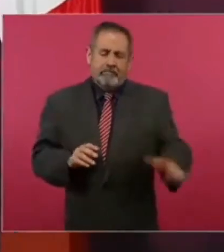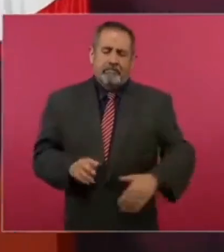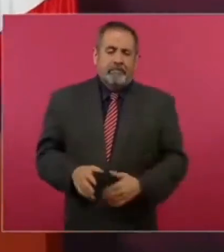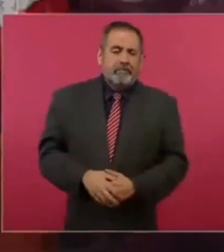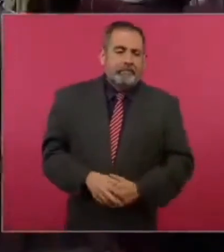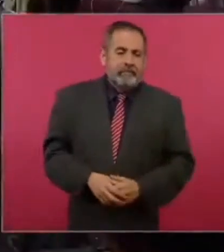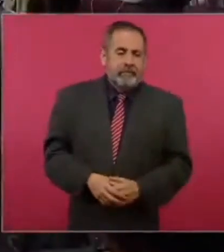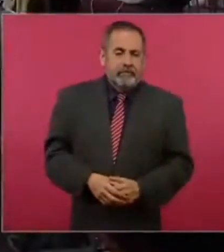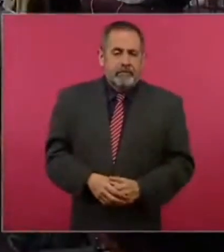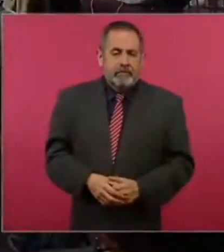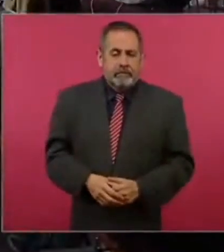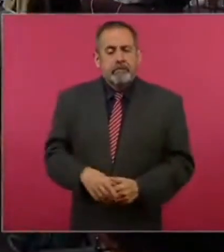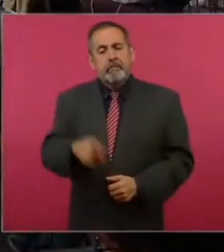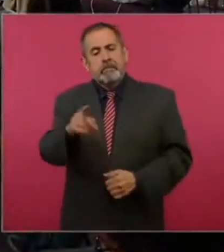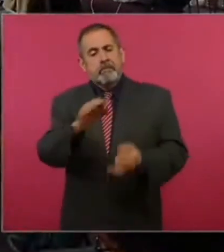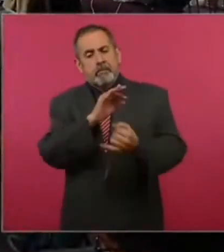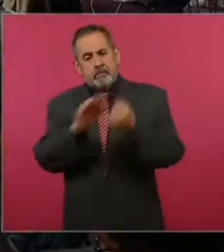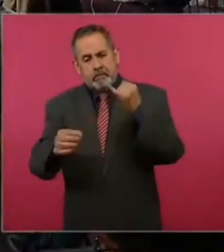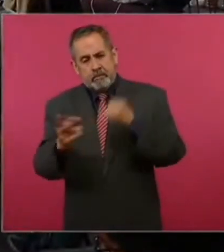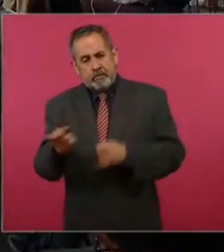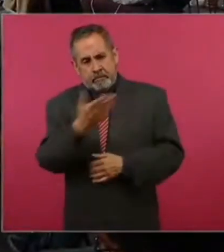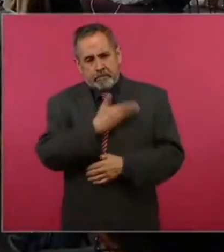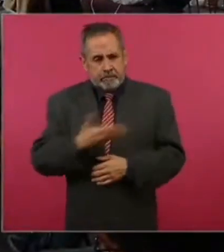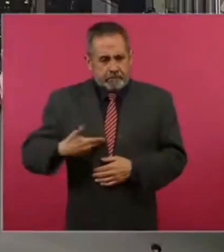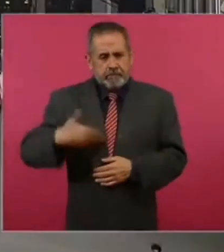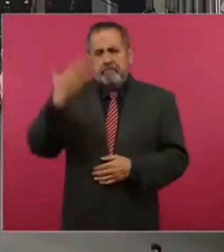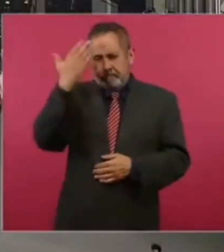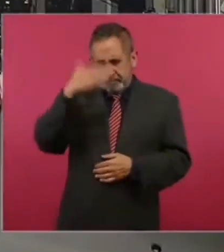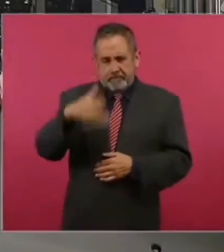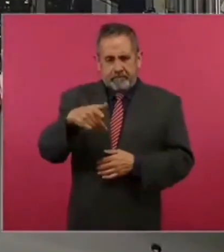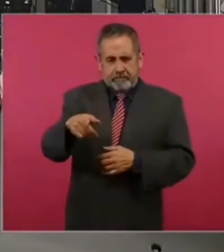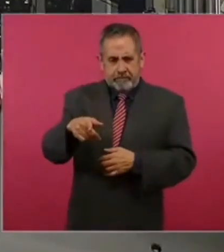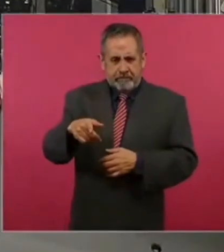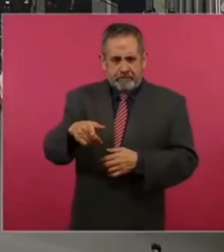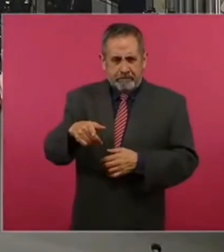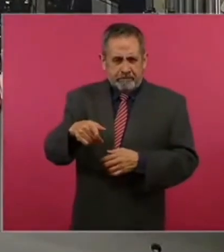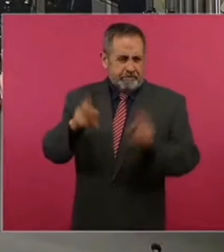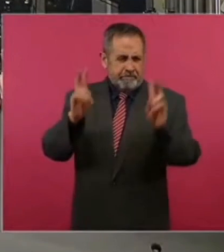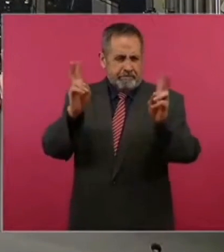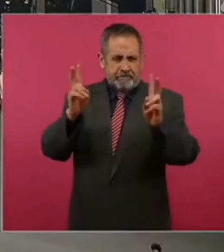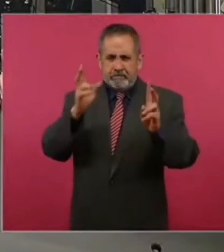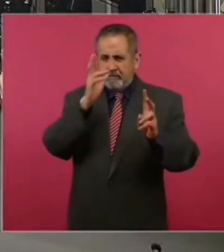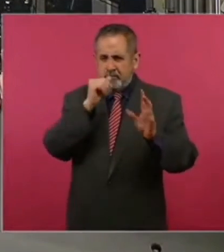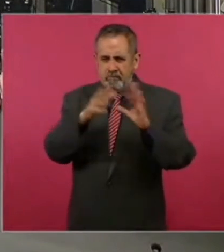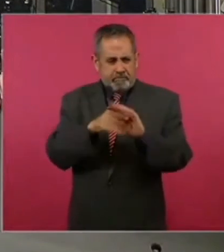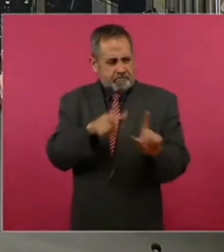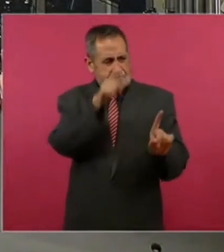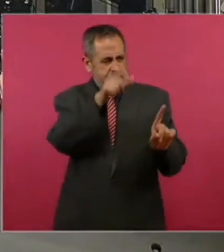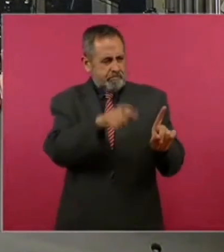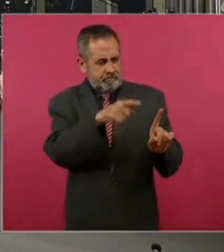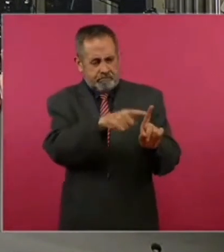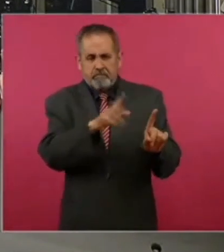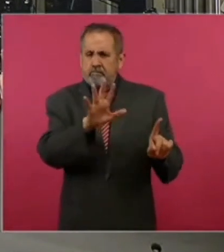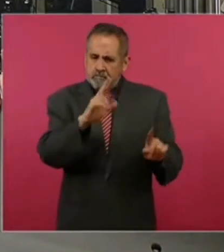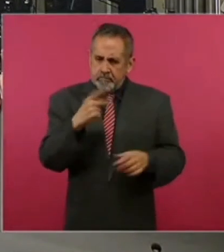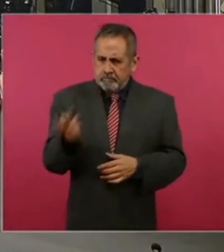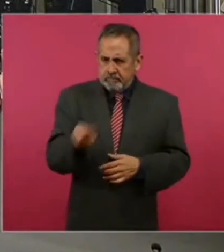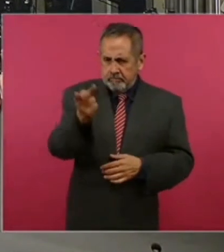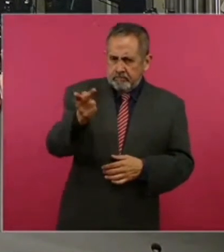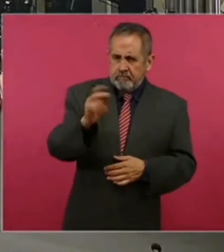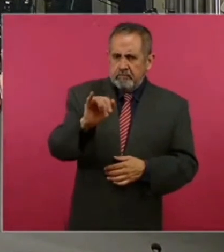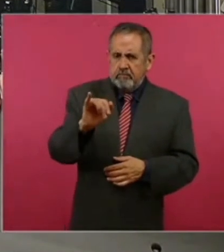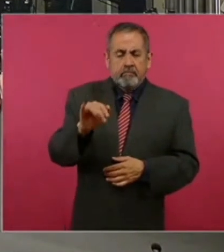Finalmente, presidente, y pues a reserva de que sé que tiene este veto para no hablar de cierta aspirante, sí preguntarle